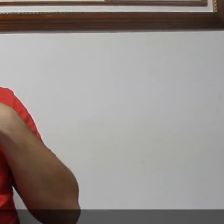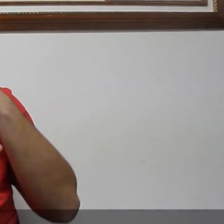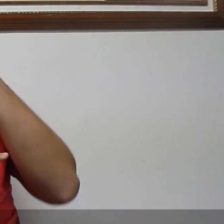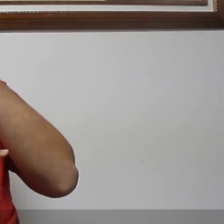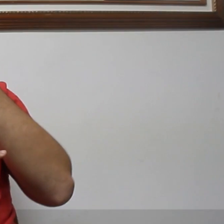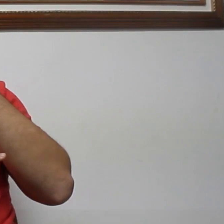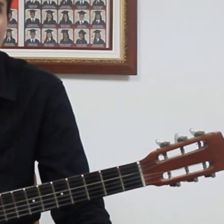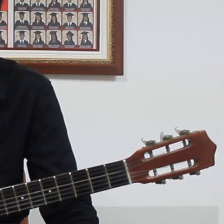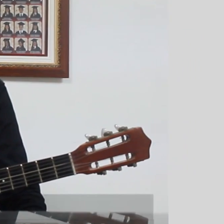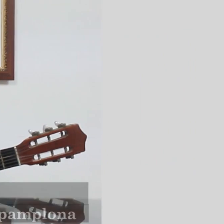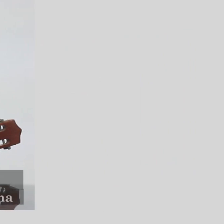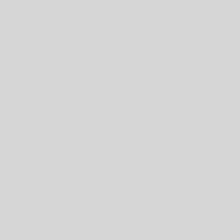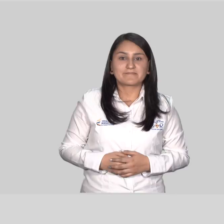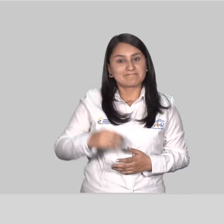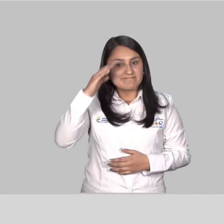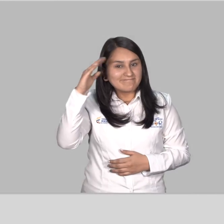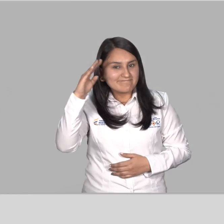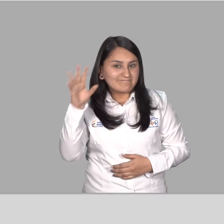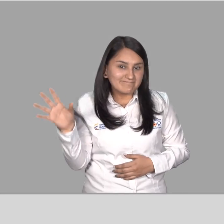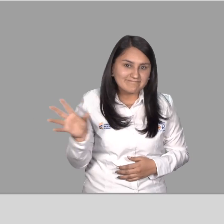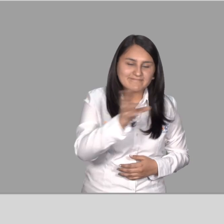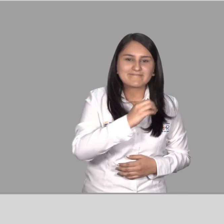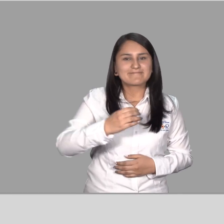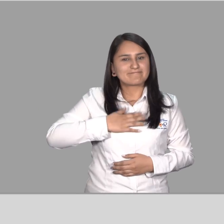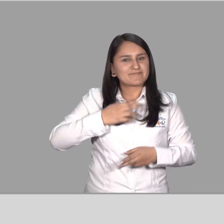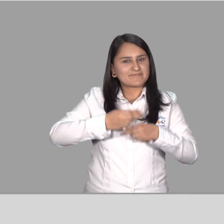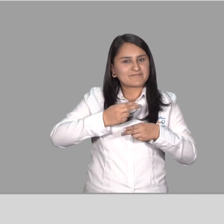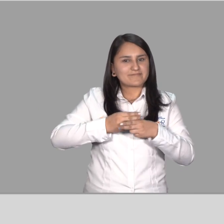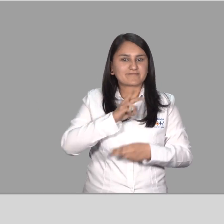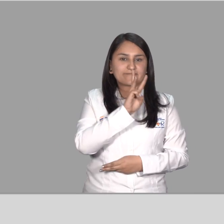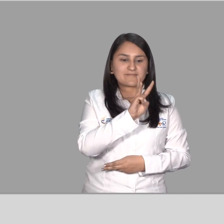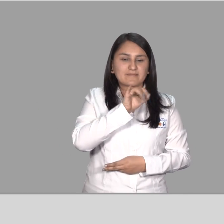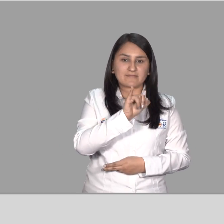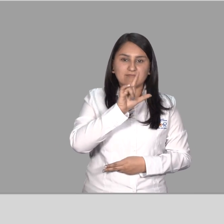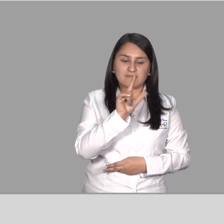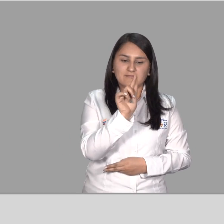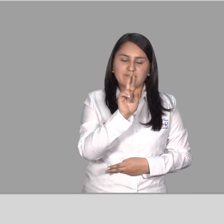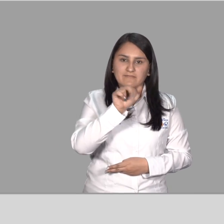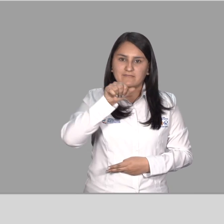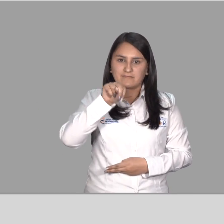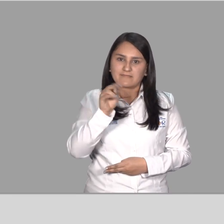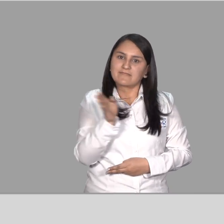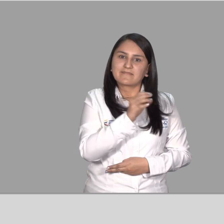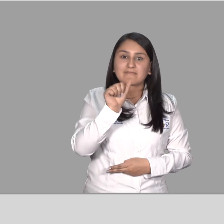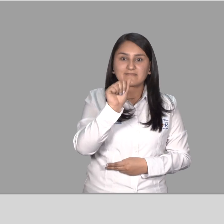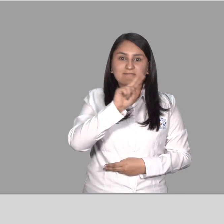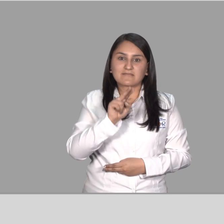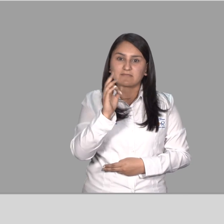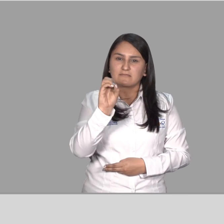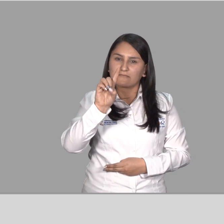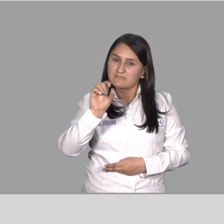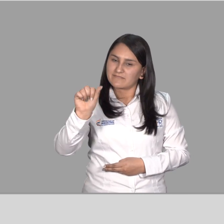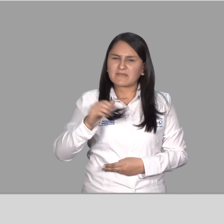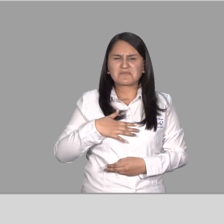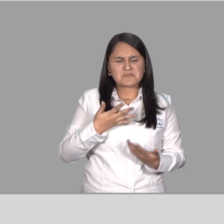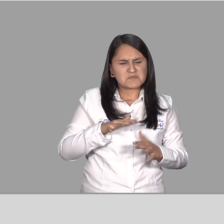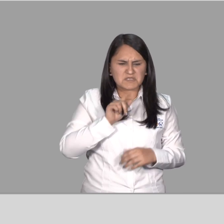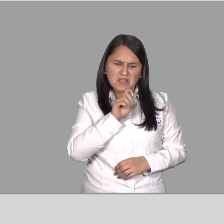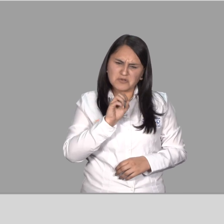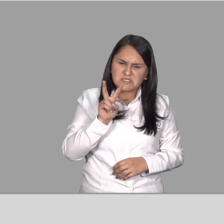realizando mi tesis Bueno, hola a todos, mi nombre es Wilfran Astroza Correa Estaba con